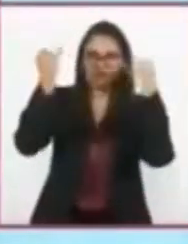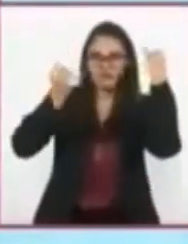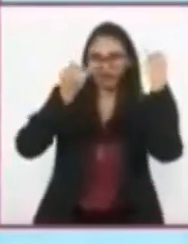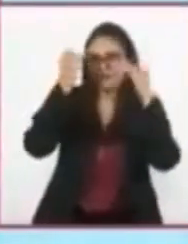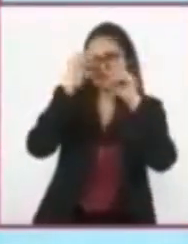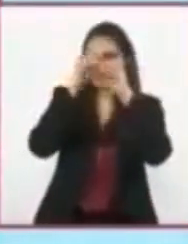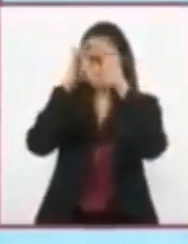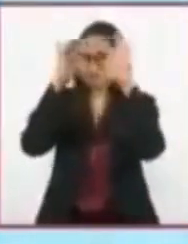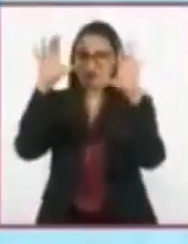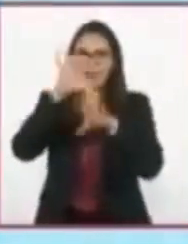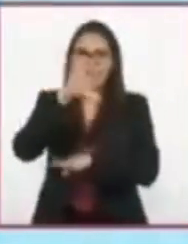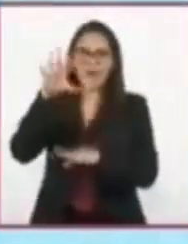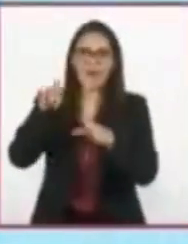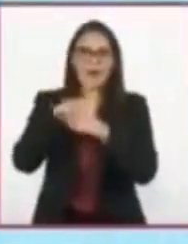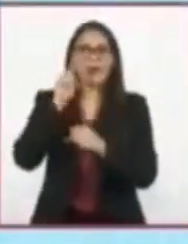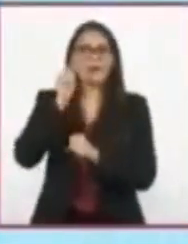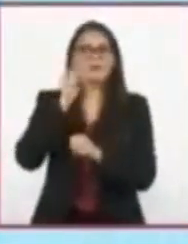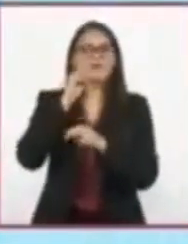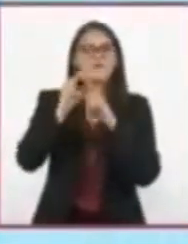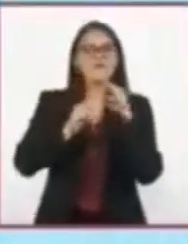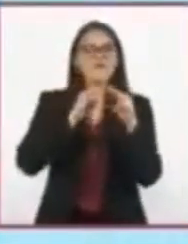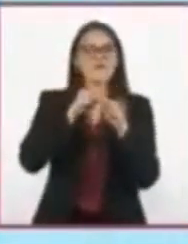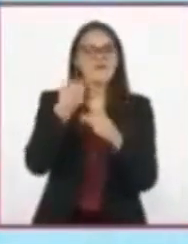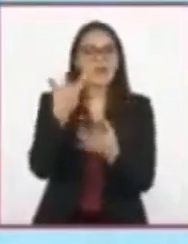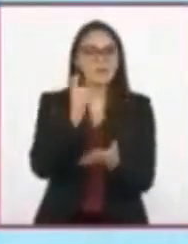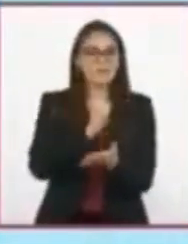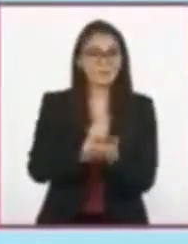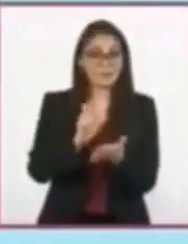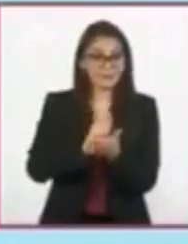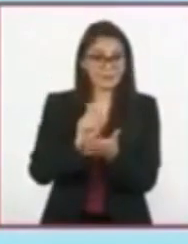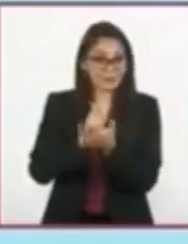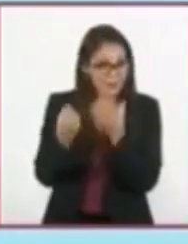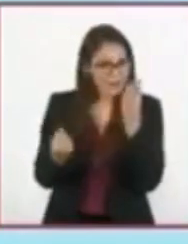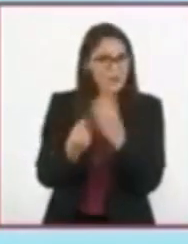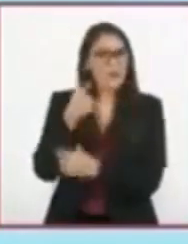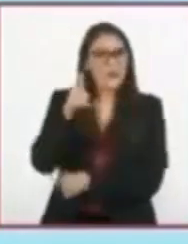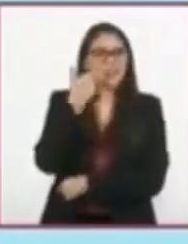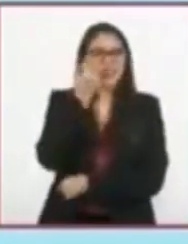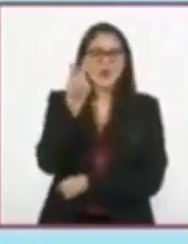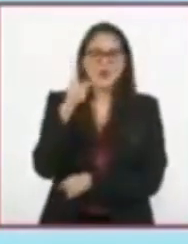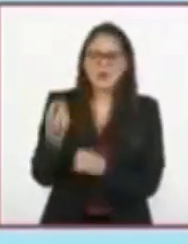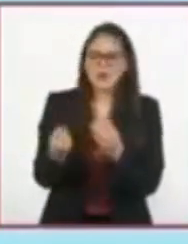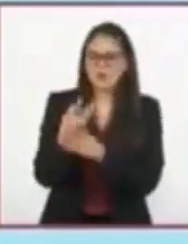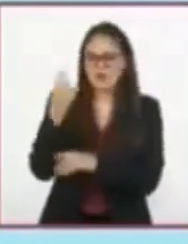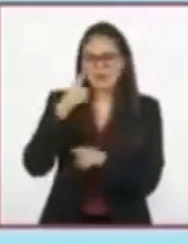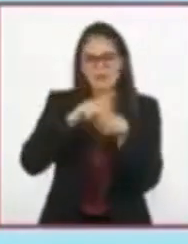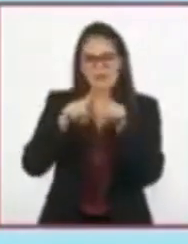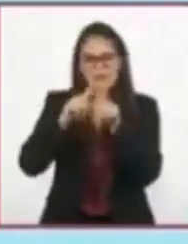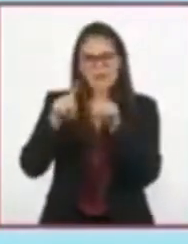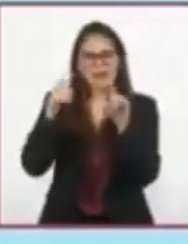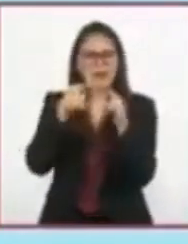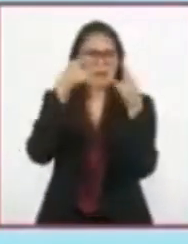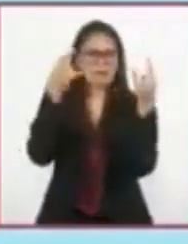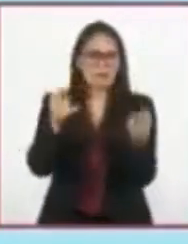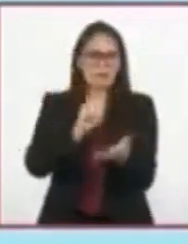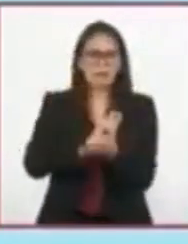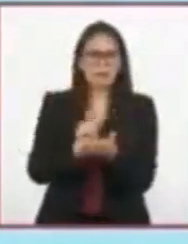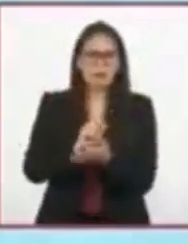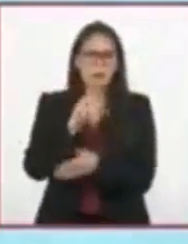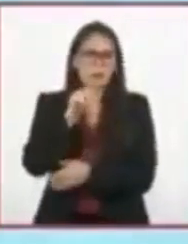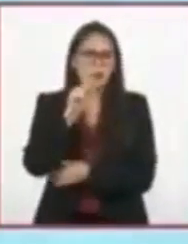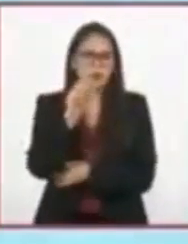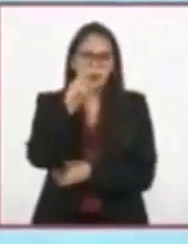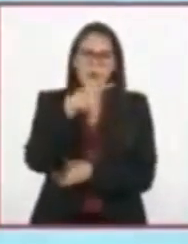mundos escritos! La intención de esta sesión es que aprendan a escribir cuentos del subgénero que más les agrade.